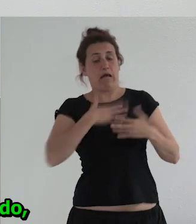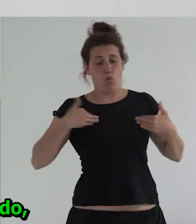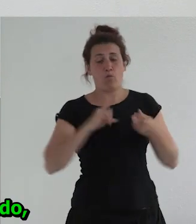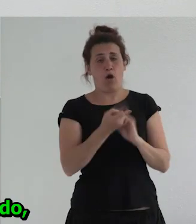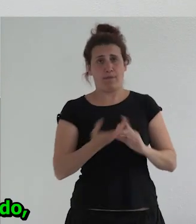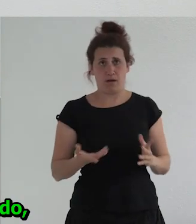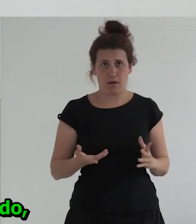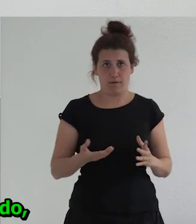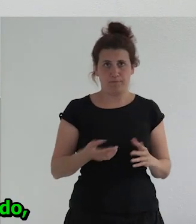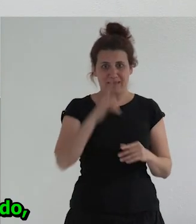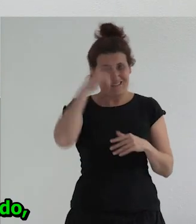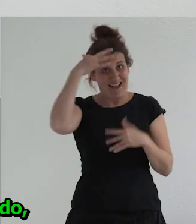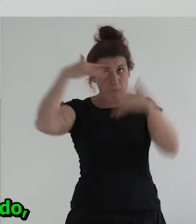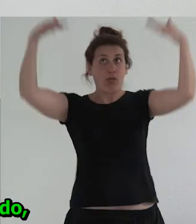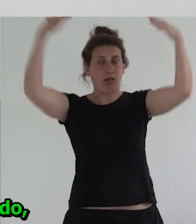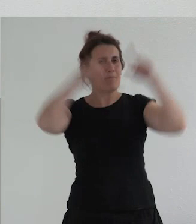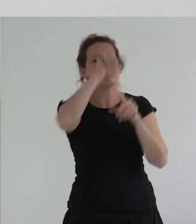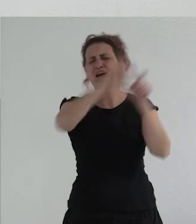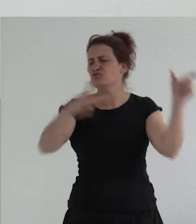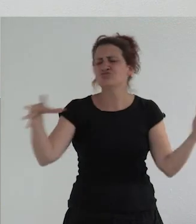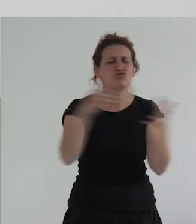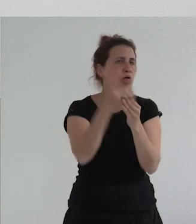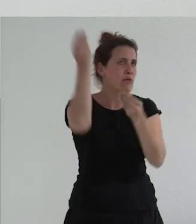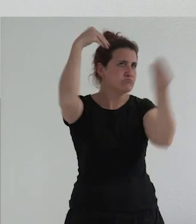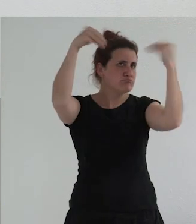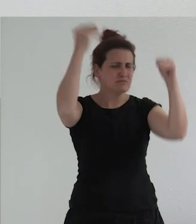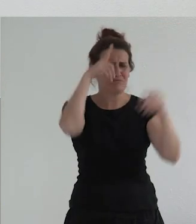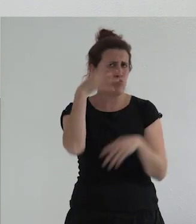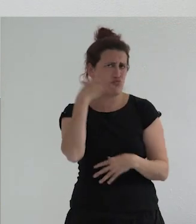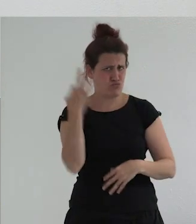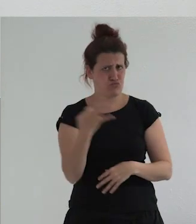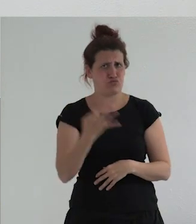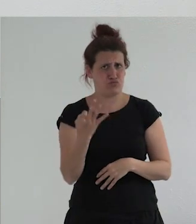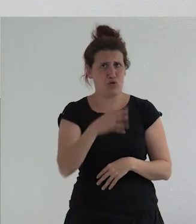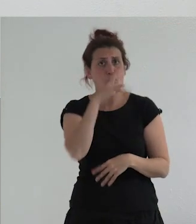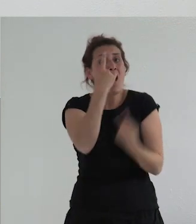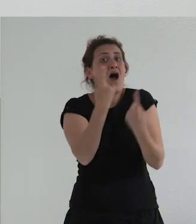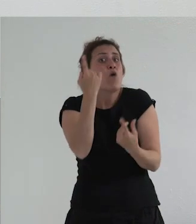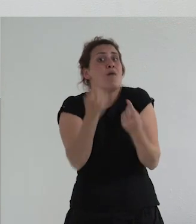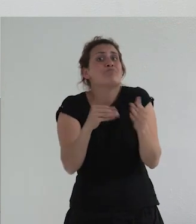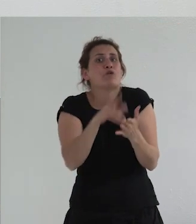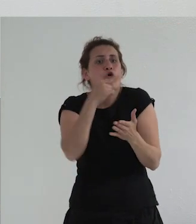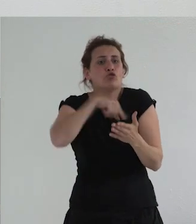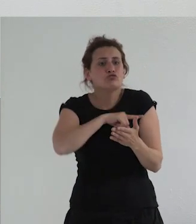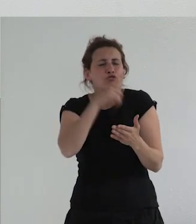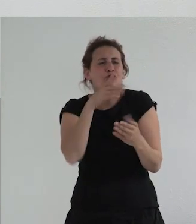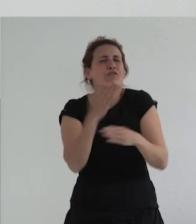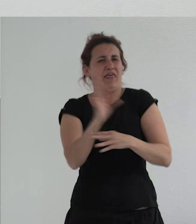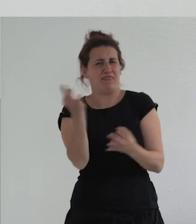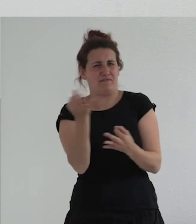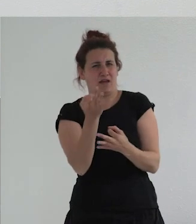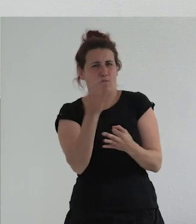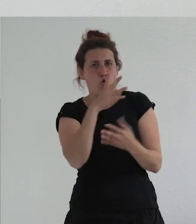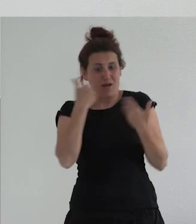imaginario que está alimentado por todo el mundo es peligroso porque en algún punto tendremos que confrontar que todo esto no se resuelve solo con la